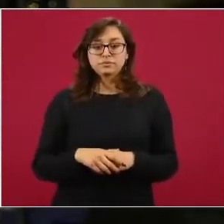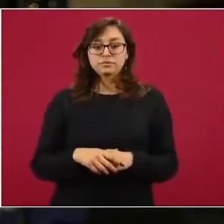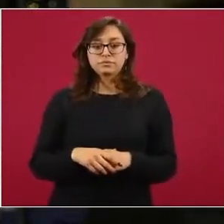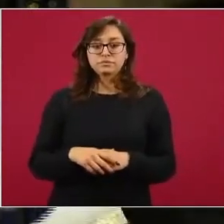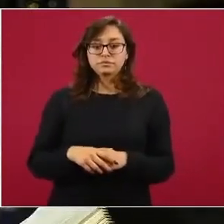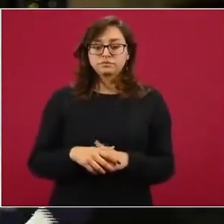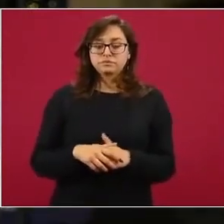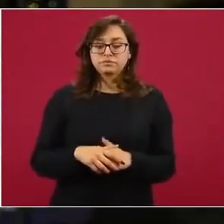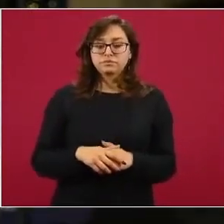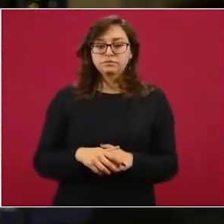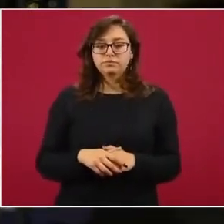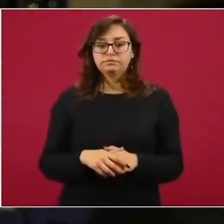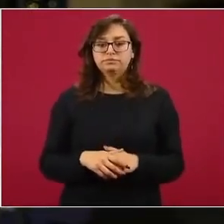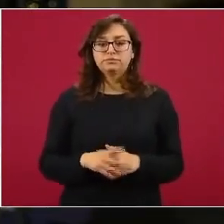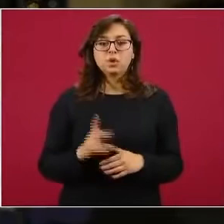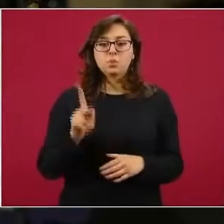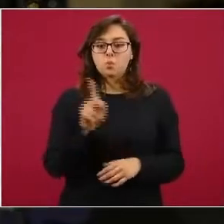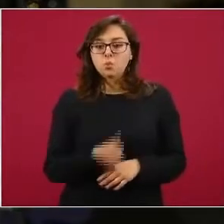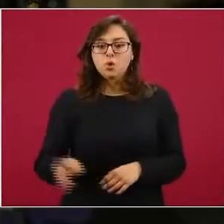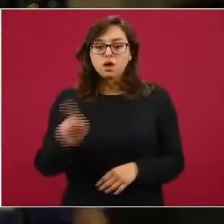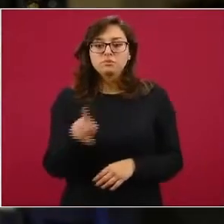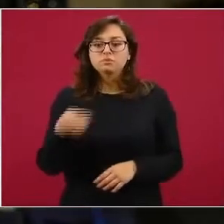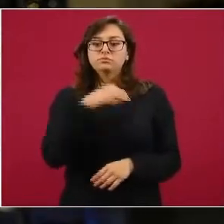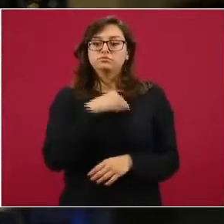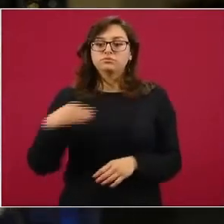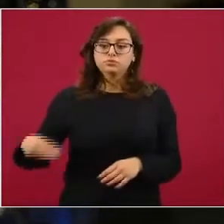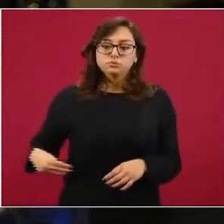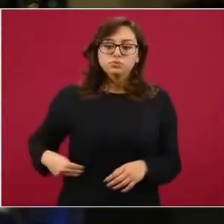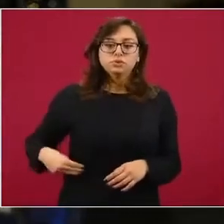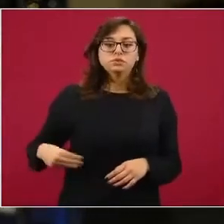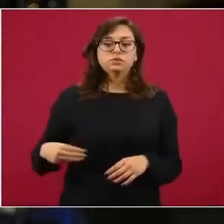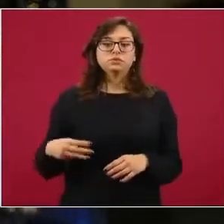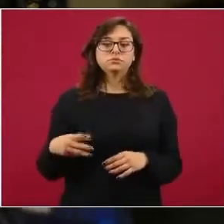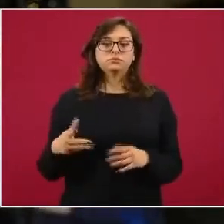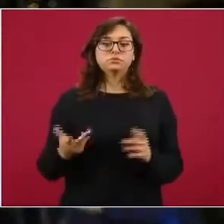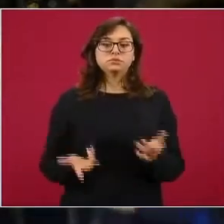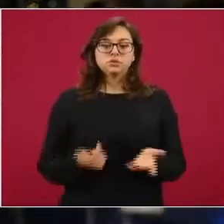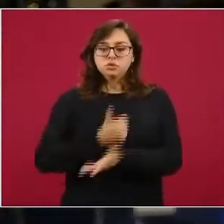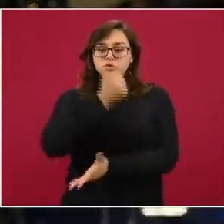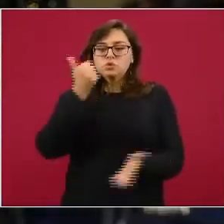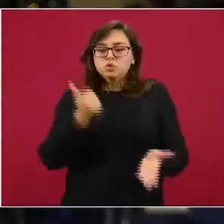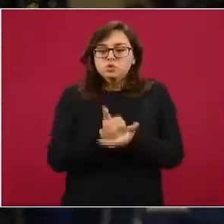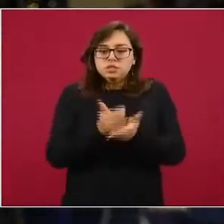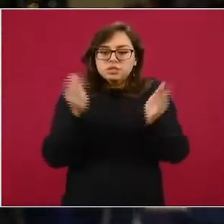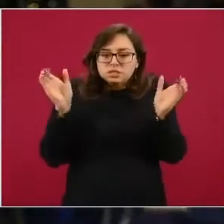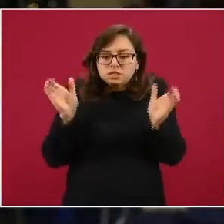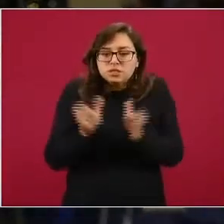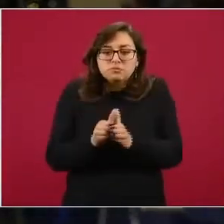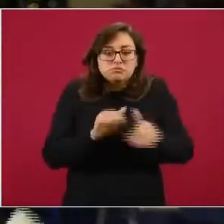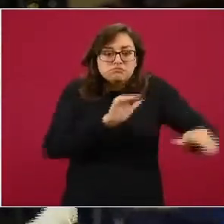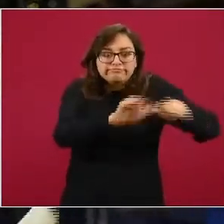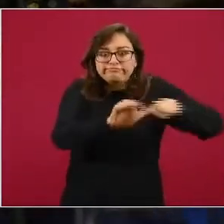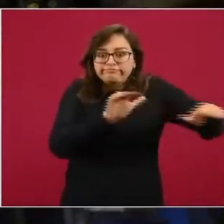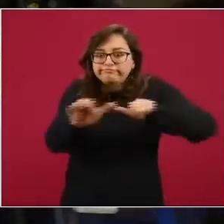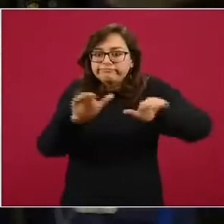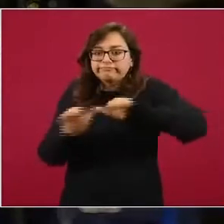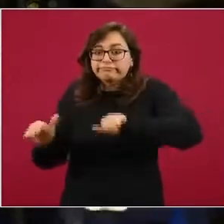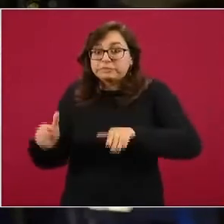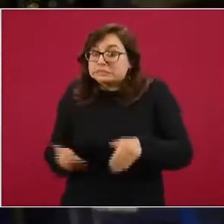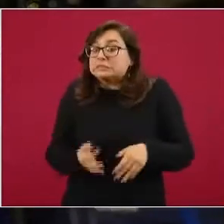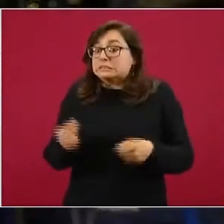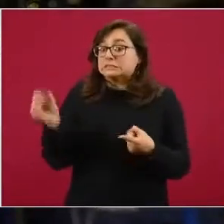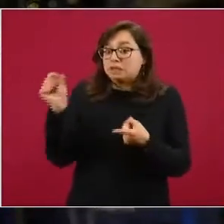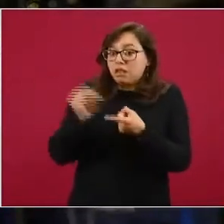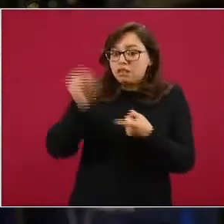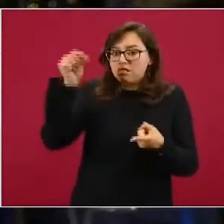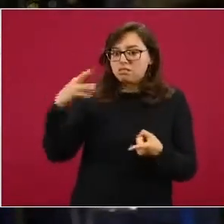en pueblos, en municipios, en, digamos, ciudades pequeñas, el uso de estas pruebas rápidas